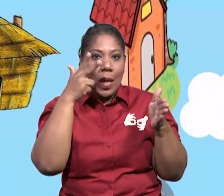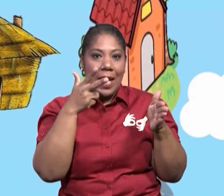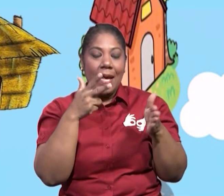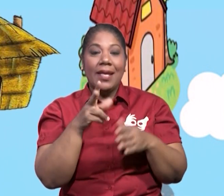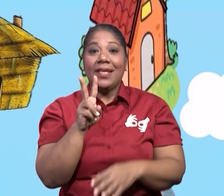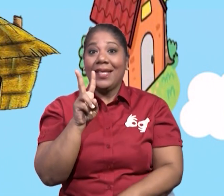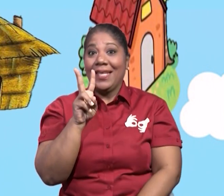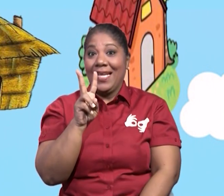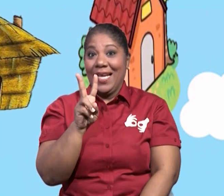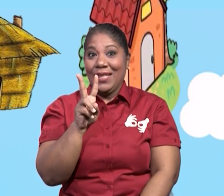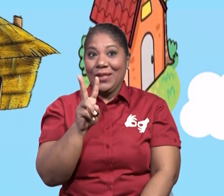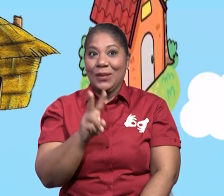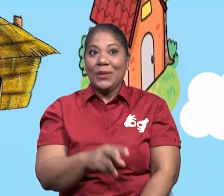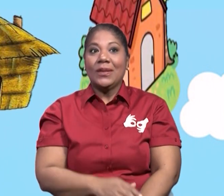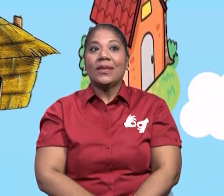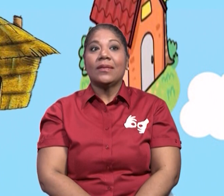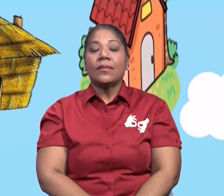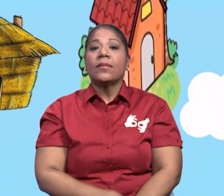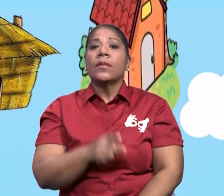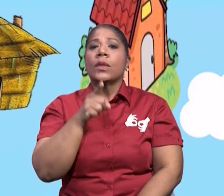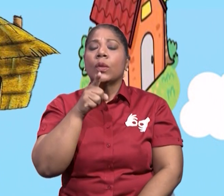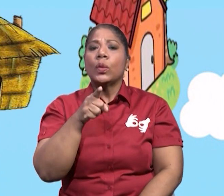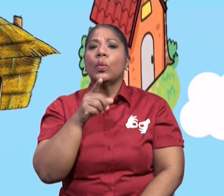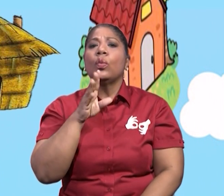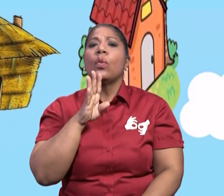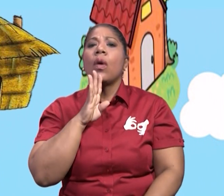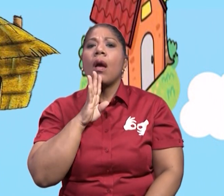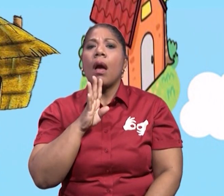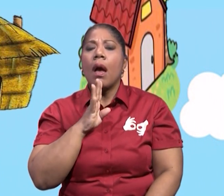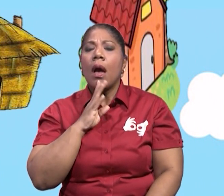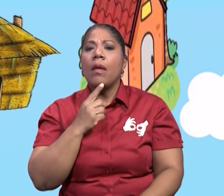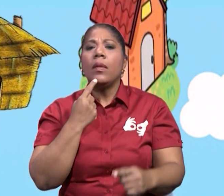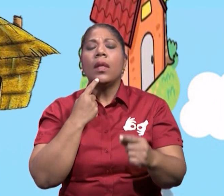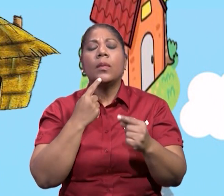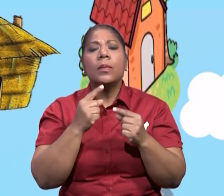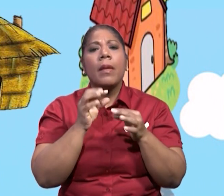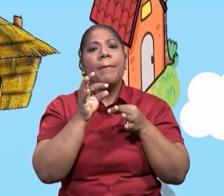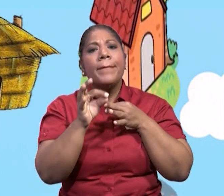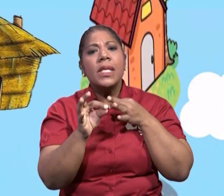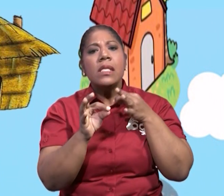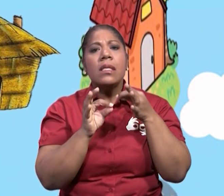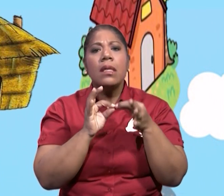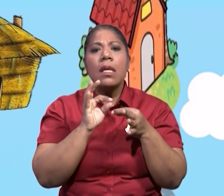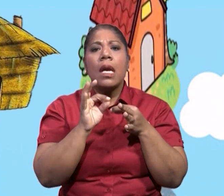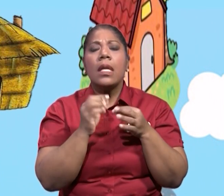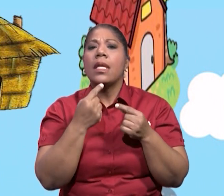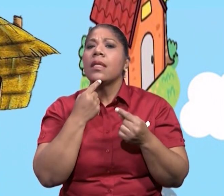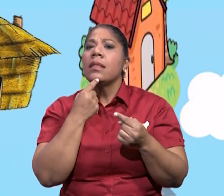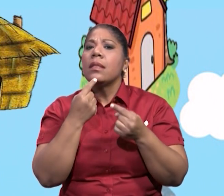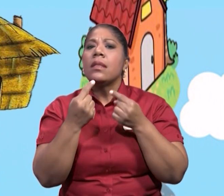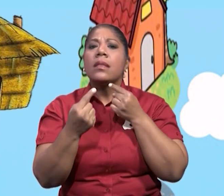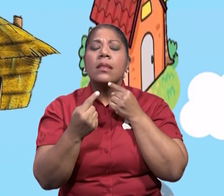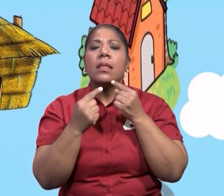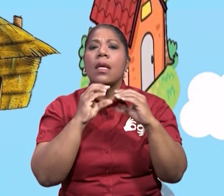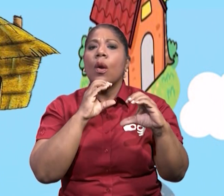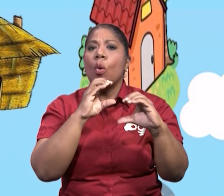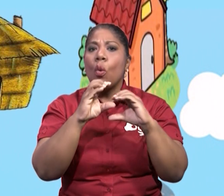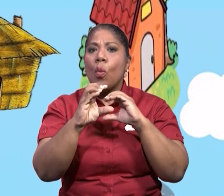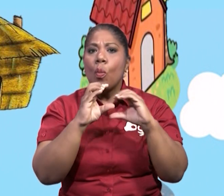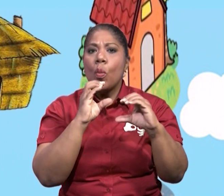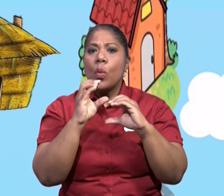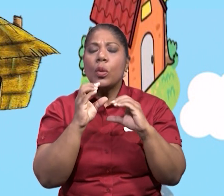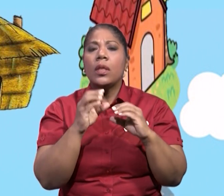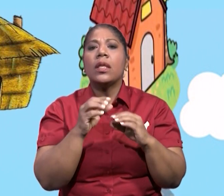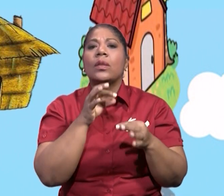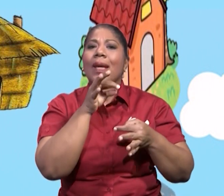cemento. Dialogue con él sobre qué son, para qué sirven y